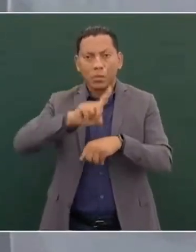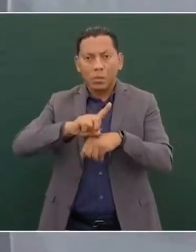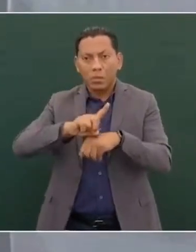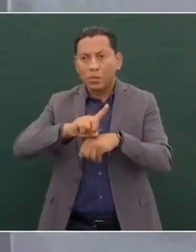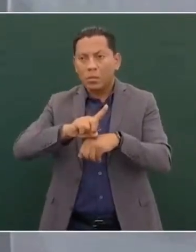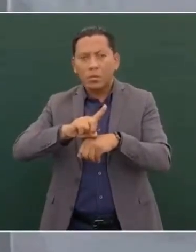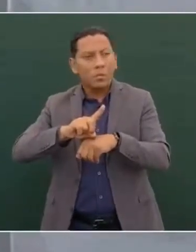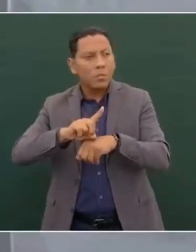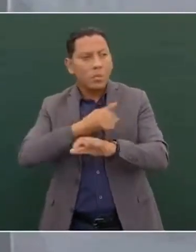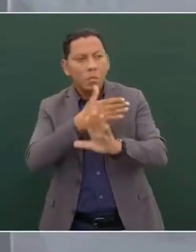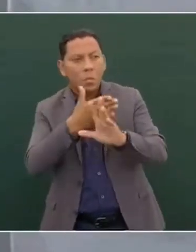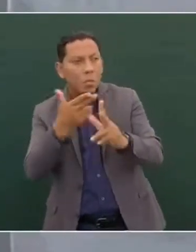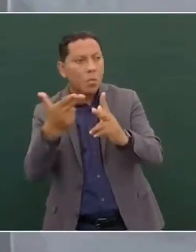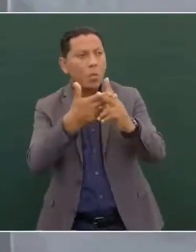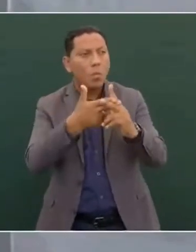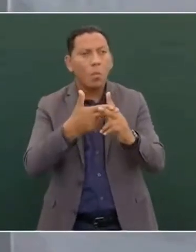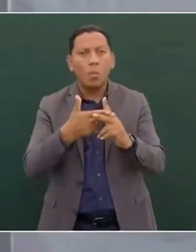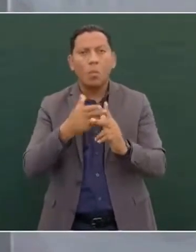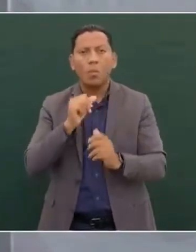sin un homicidio.